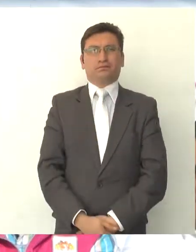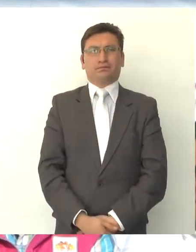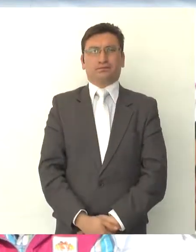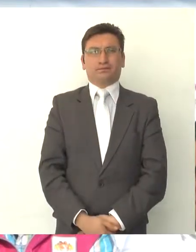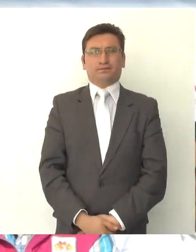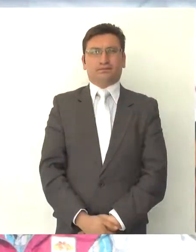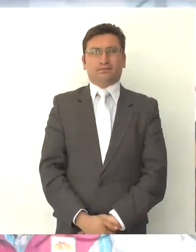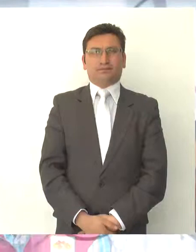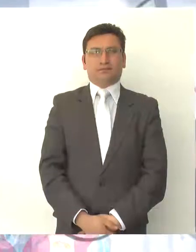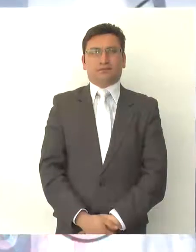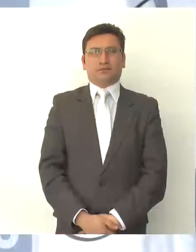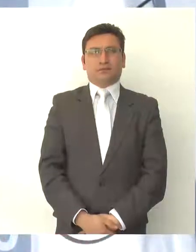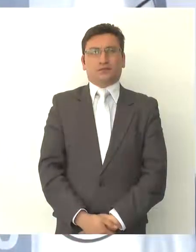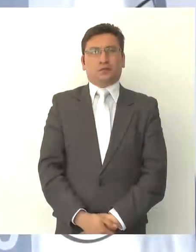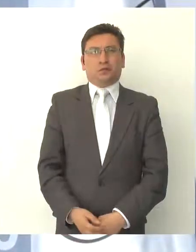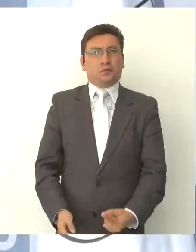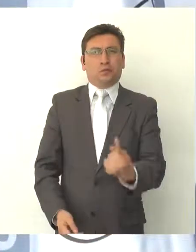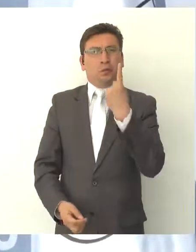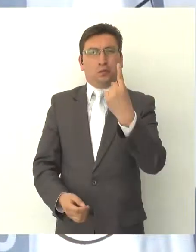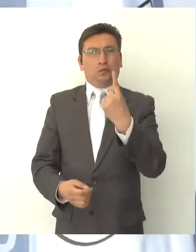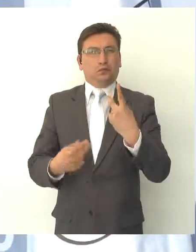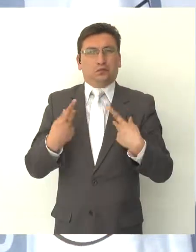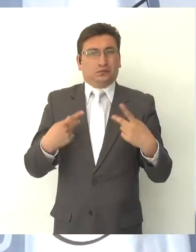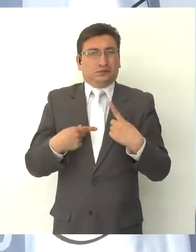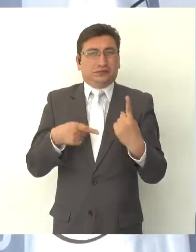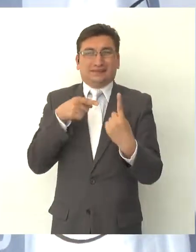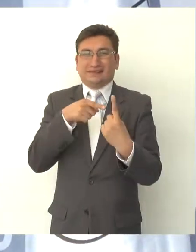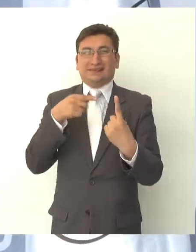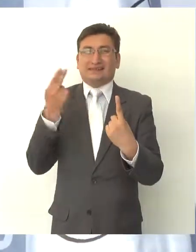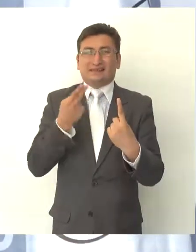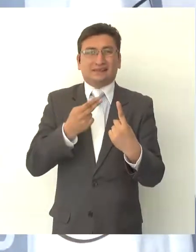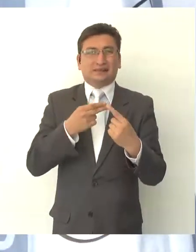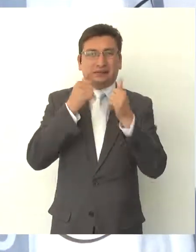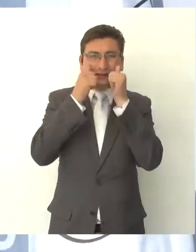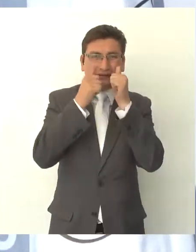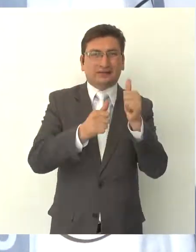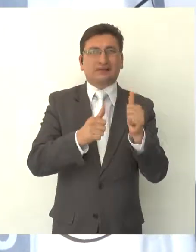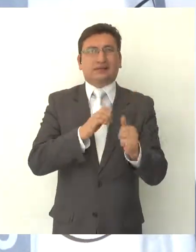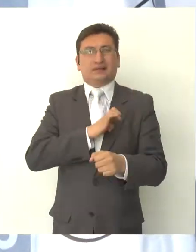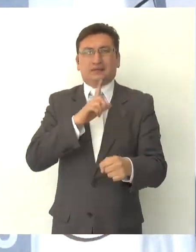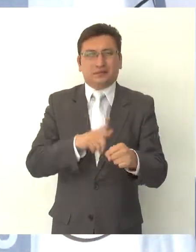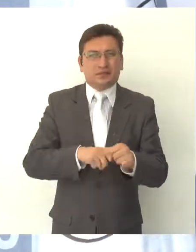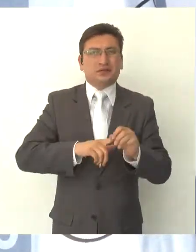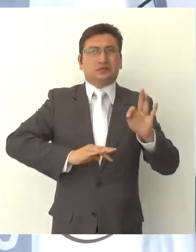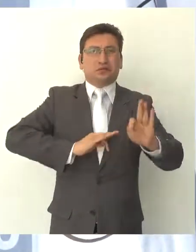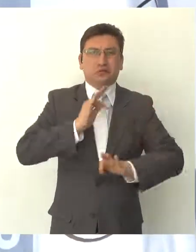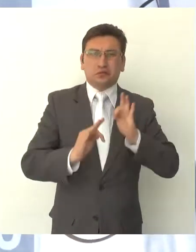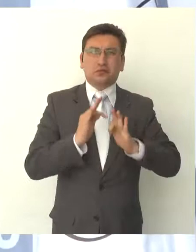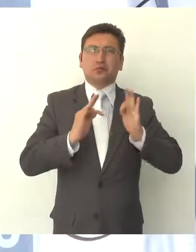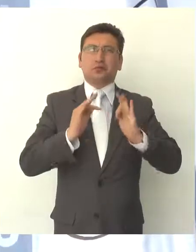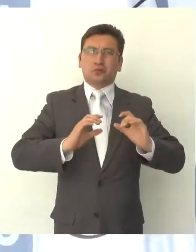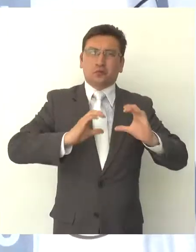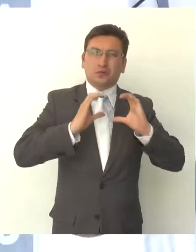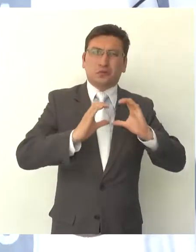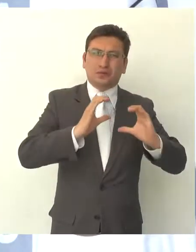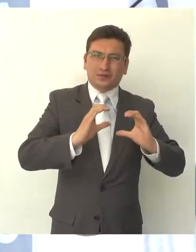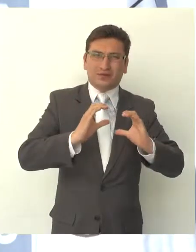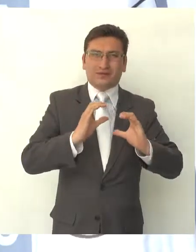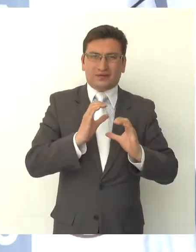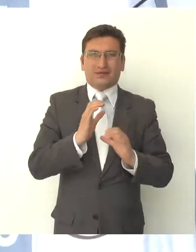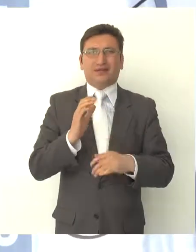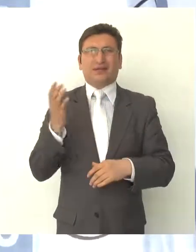personas con discapacidad. Y si tenemos una persona que requiere de atención especial, que requiere de cuidados